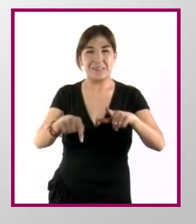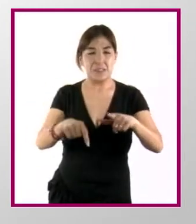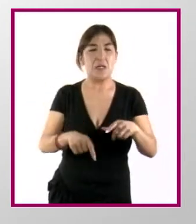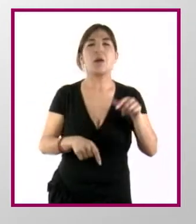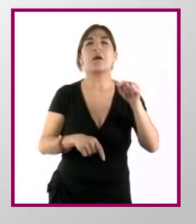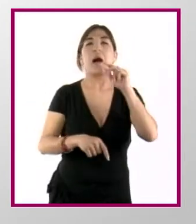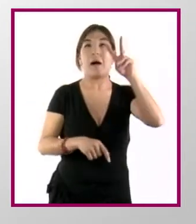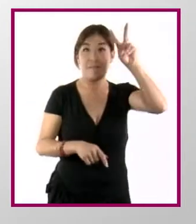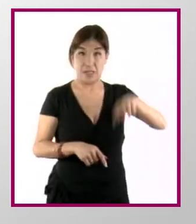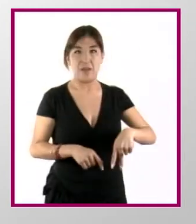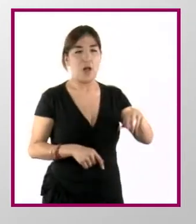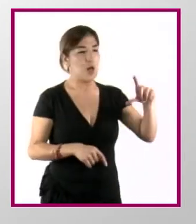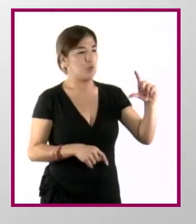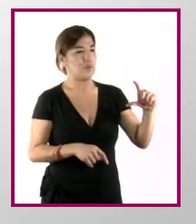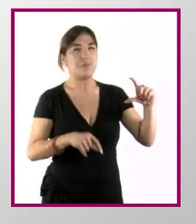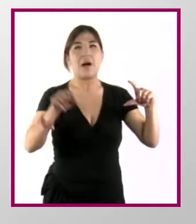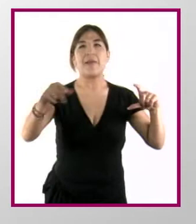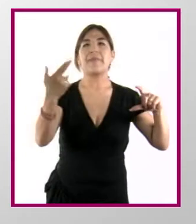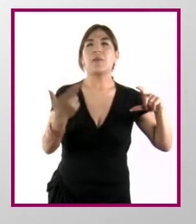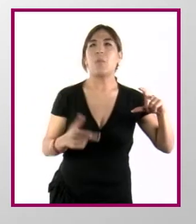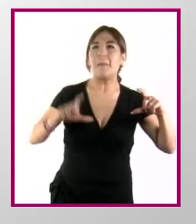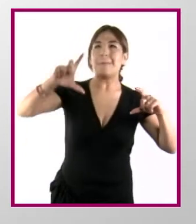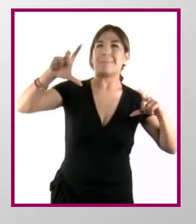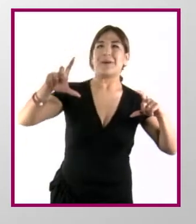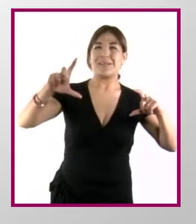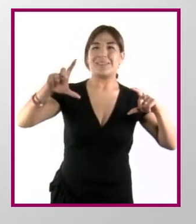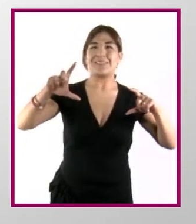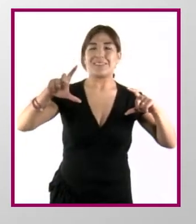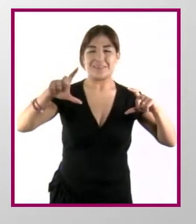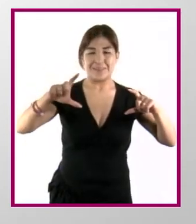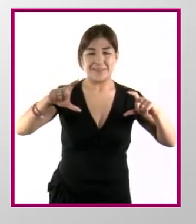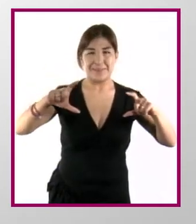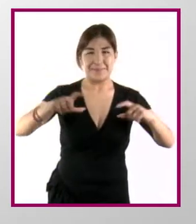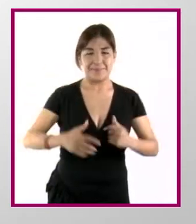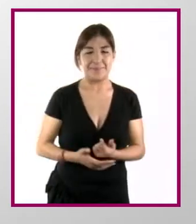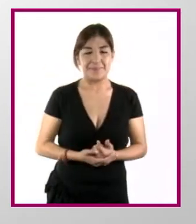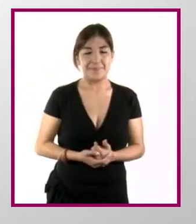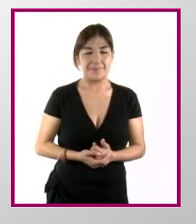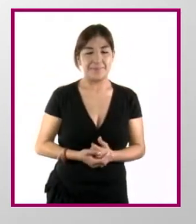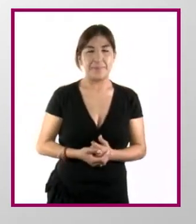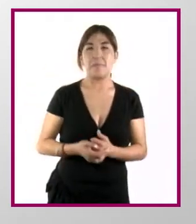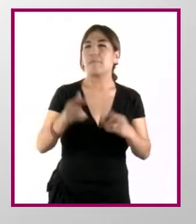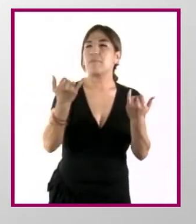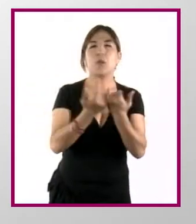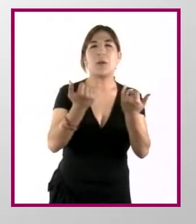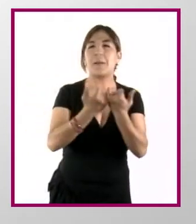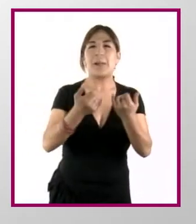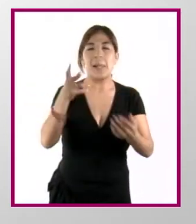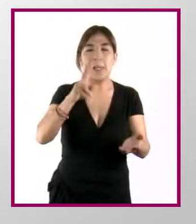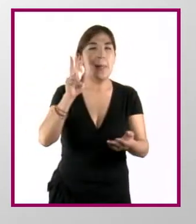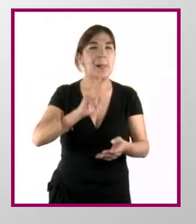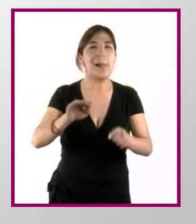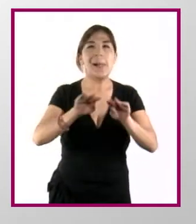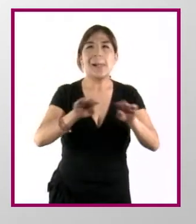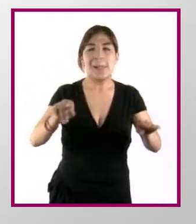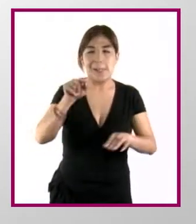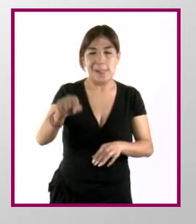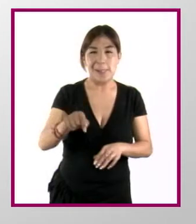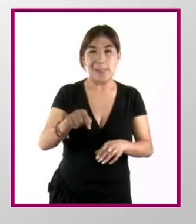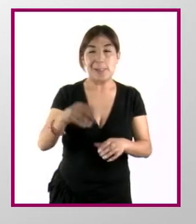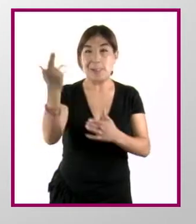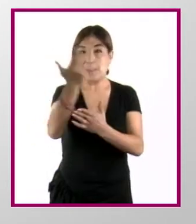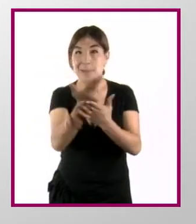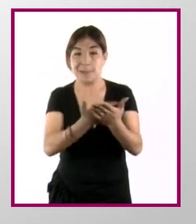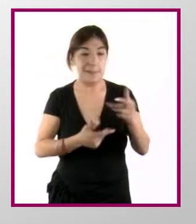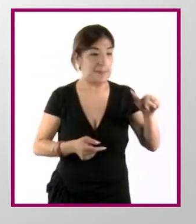pequeño en la realidad que en el dibujo. Tal y como podemos comprobar si medimos una de las dimensiones del objeto y otro de su